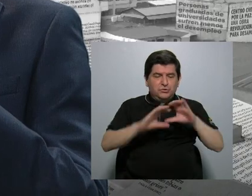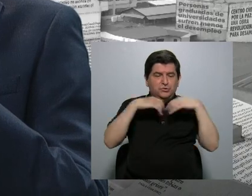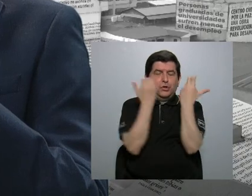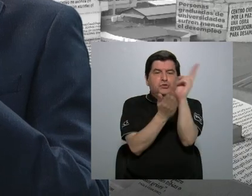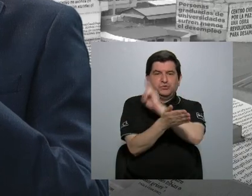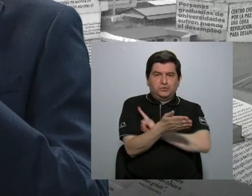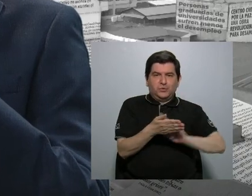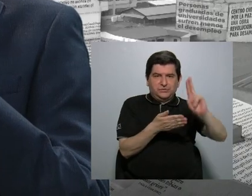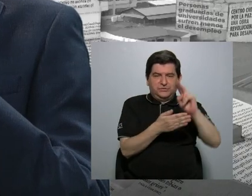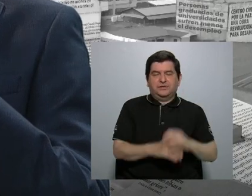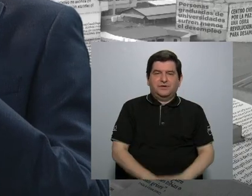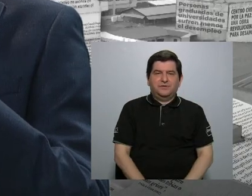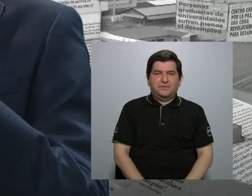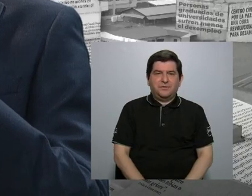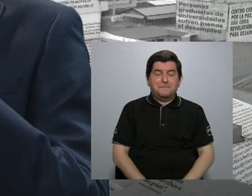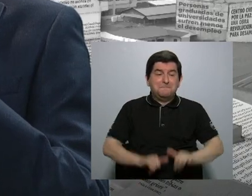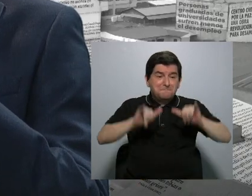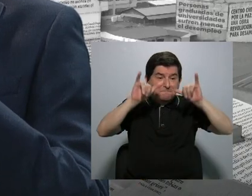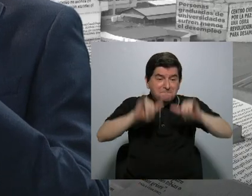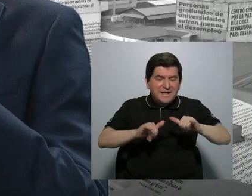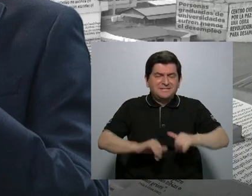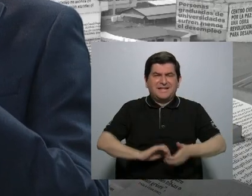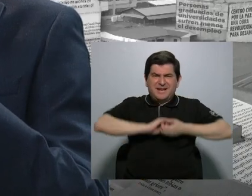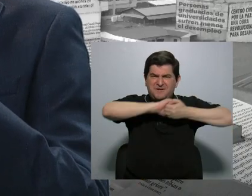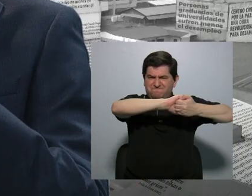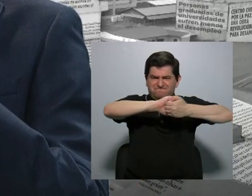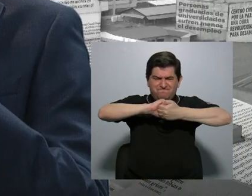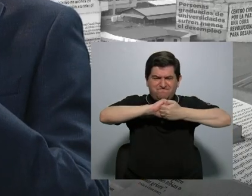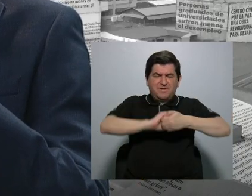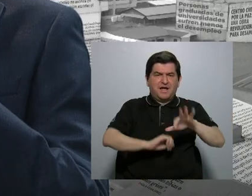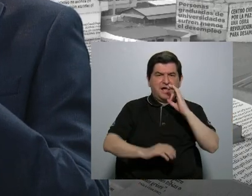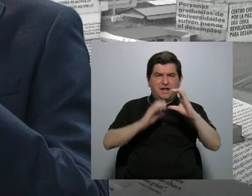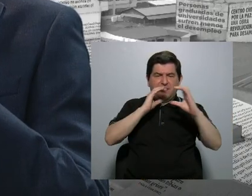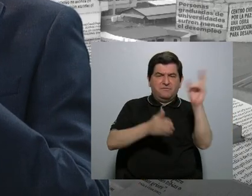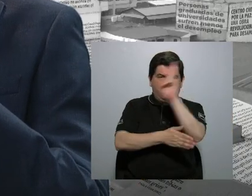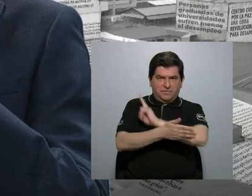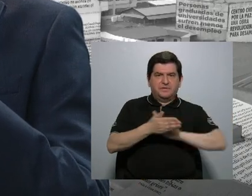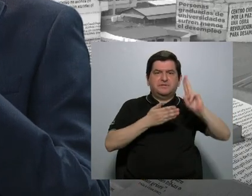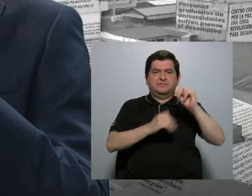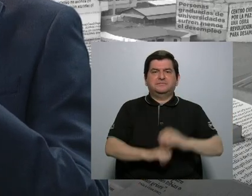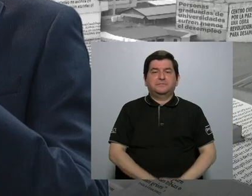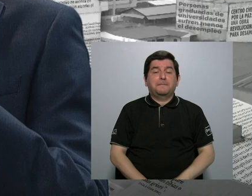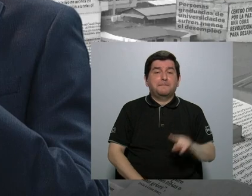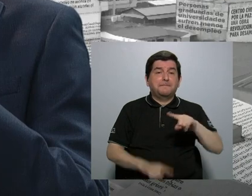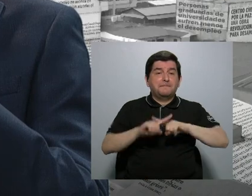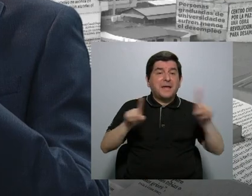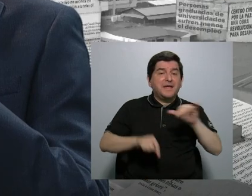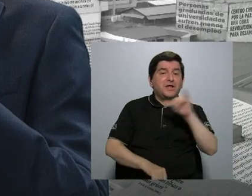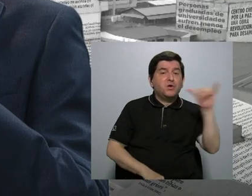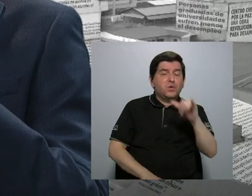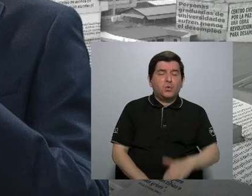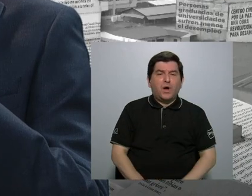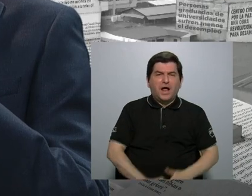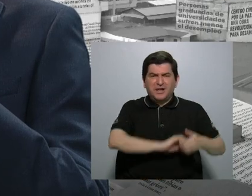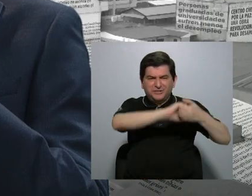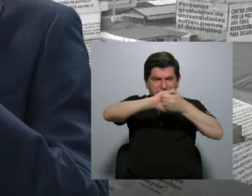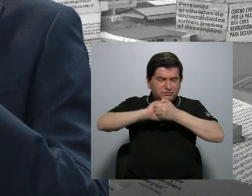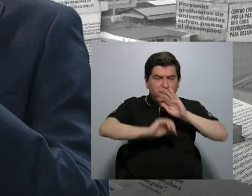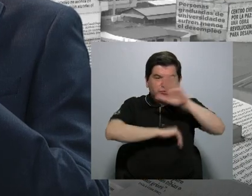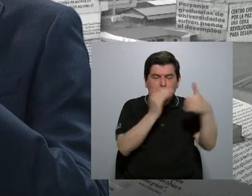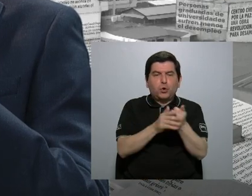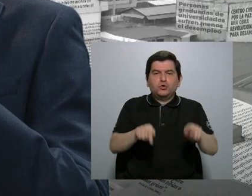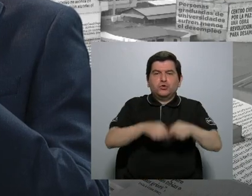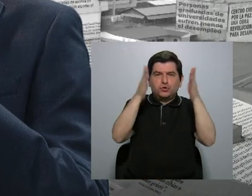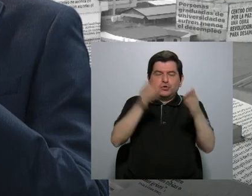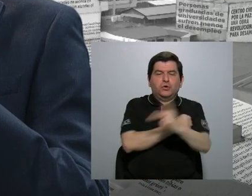Universitario es mantenernos solidarios a los medios de comunicación de la universidad, pero también mantenernos solidarios con todos los